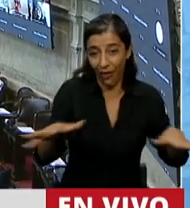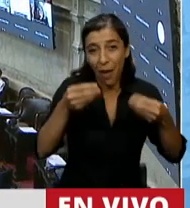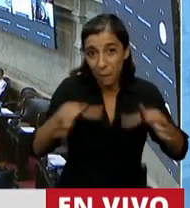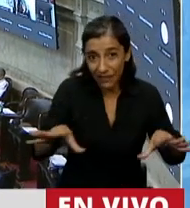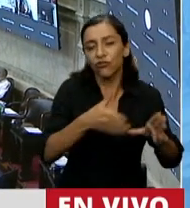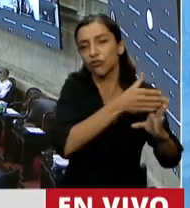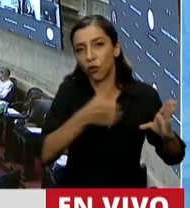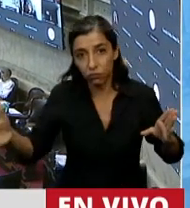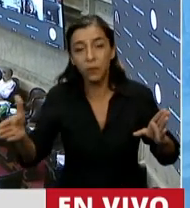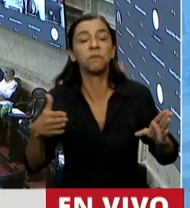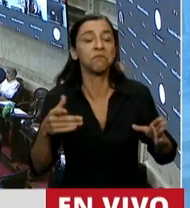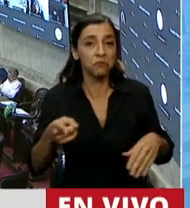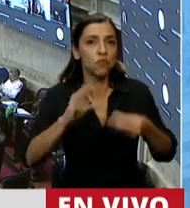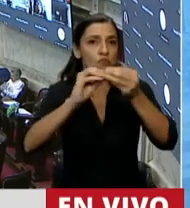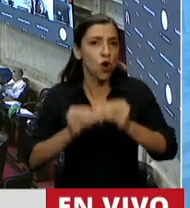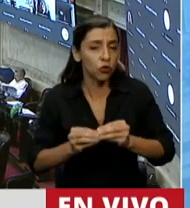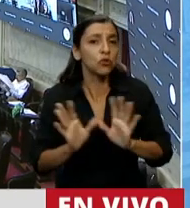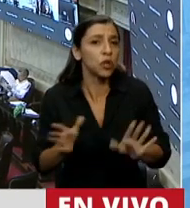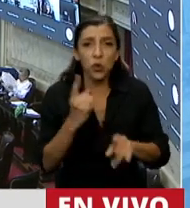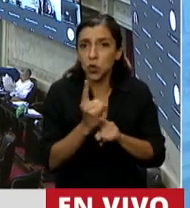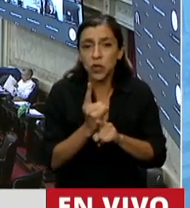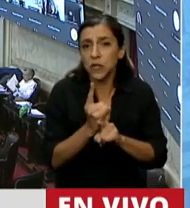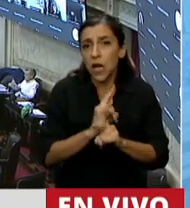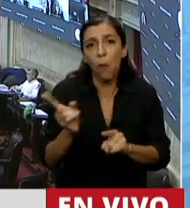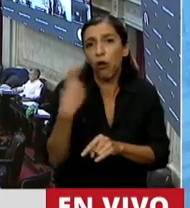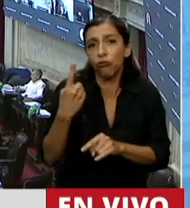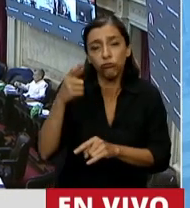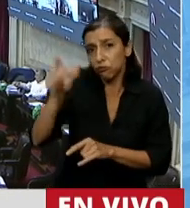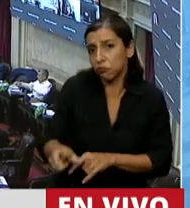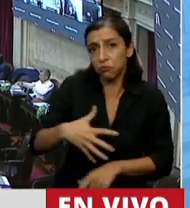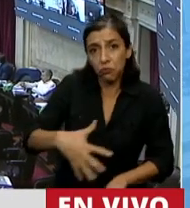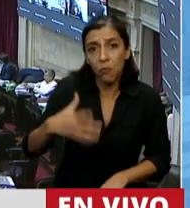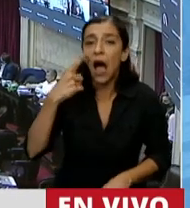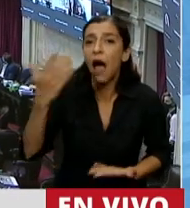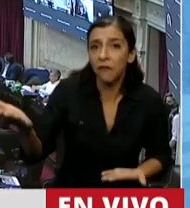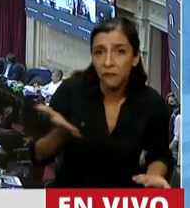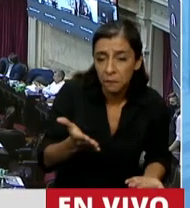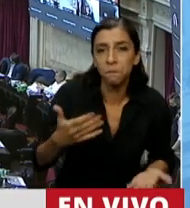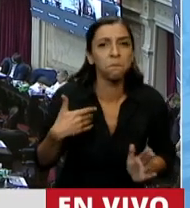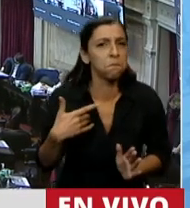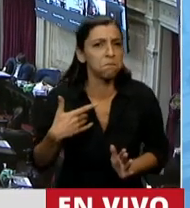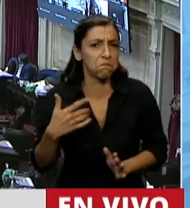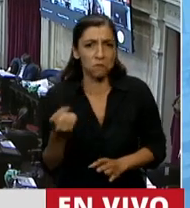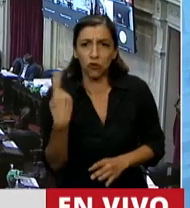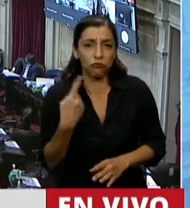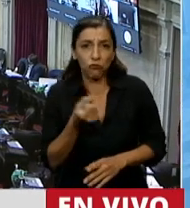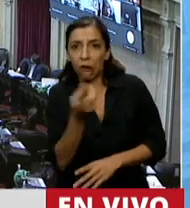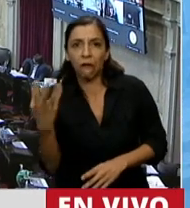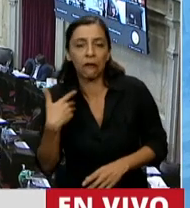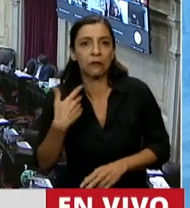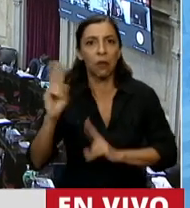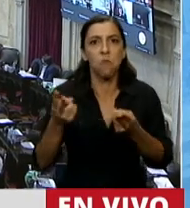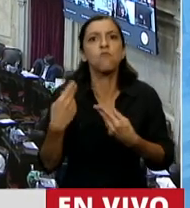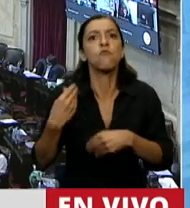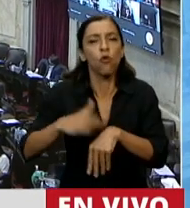a toda persona gestante que concurre a salud pública. No hay mortalidad de mujeres por abortos clandestinos en mi